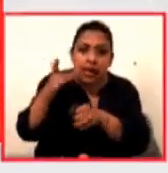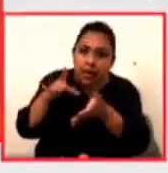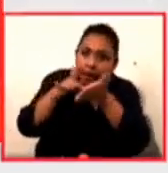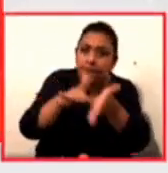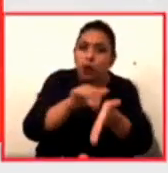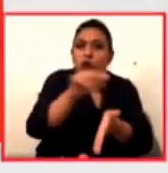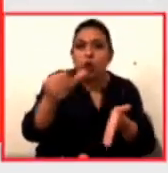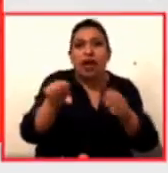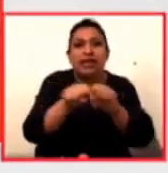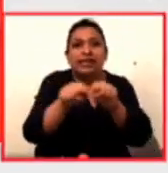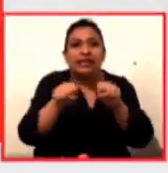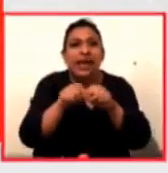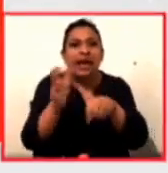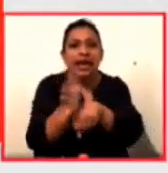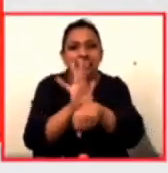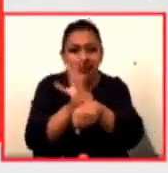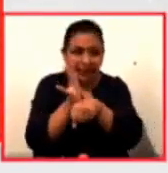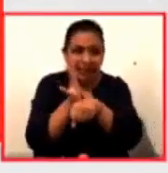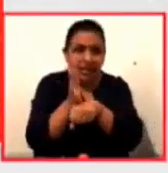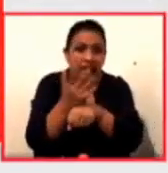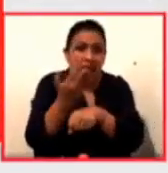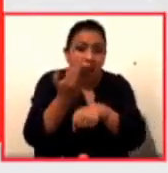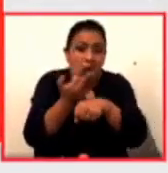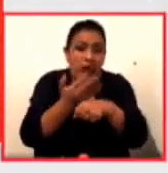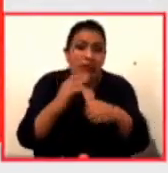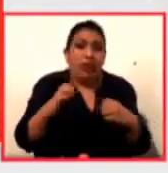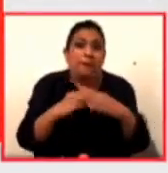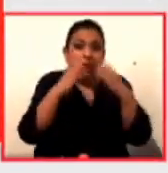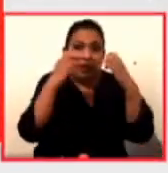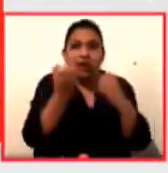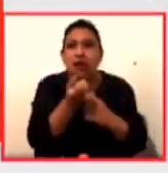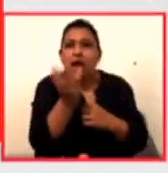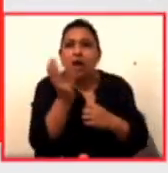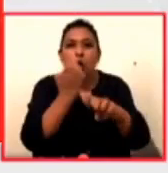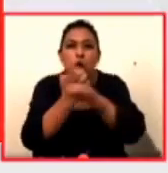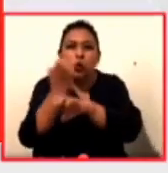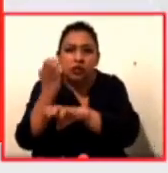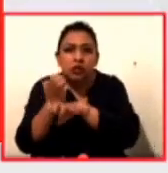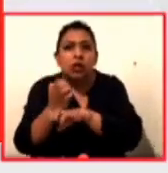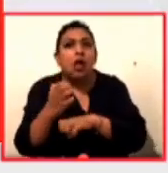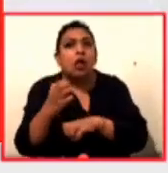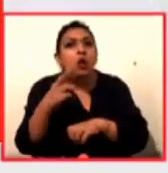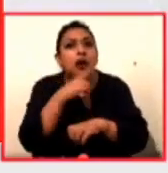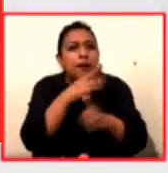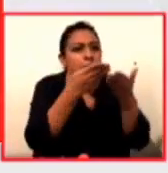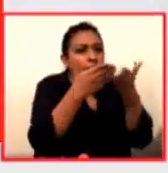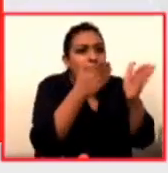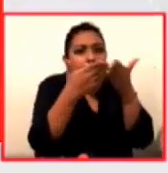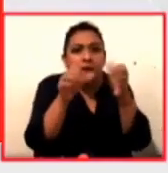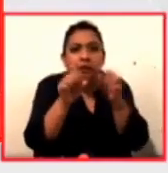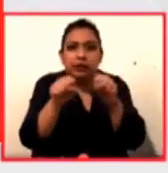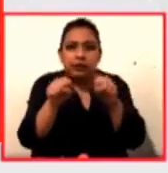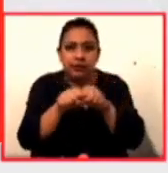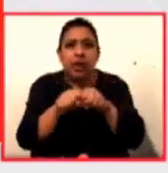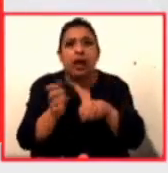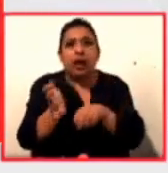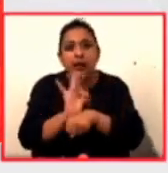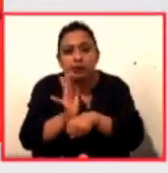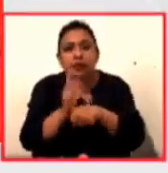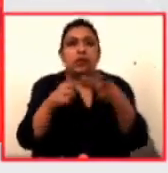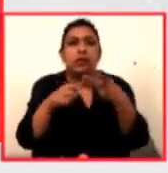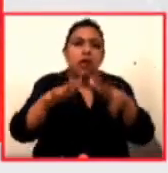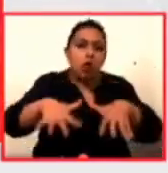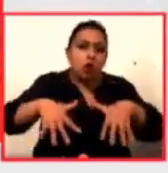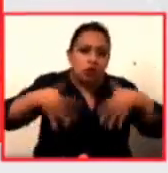cines de Berlín durante esta crisis. Algunos estados federados serán más rápido en la apertura de las salas de cine y conciertos para